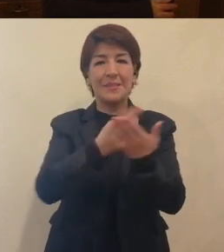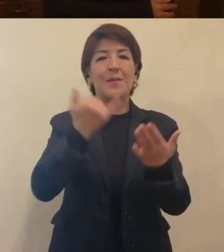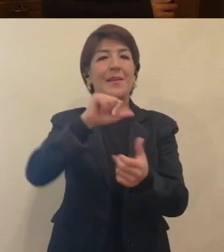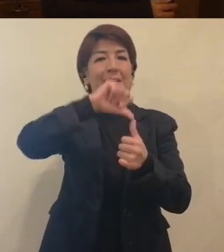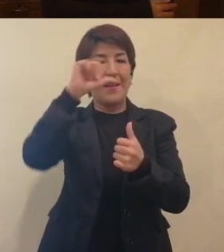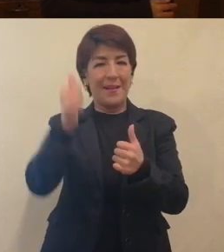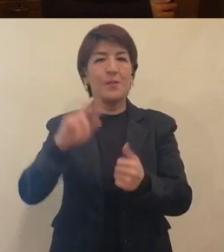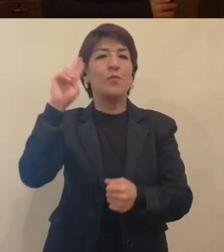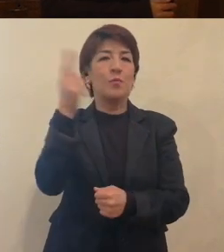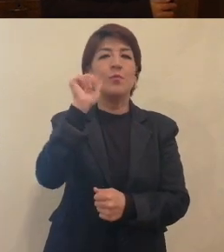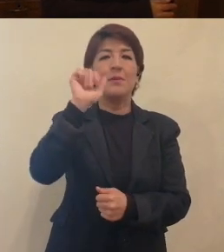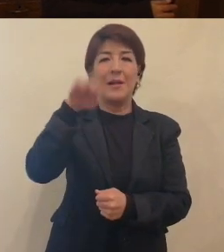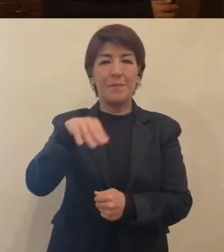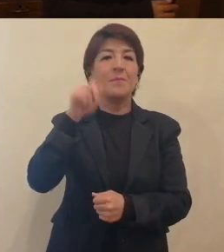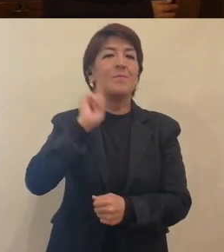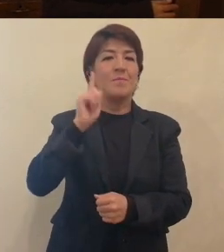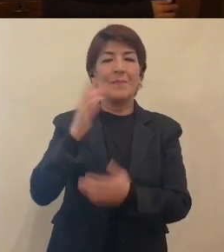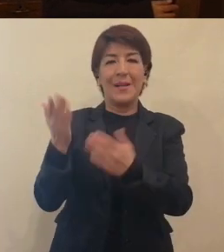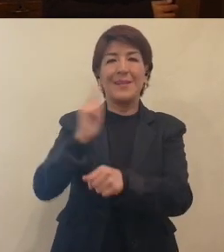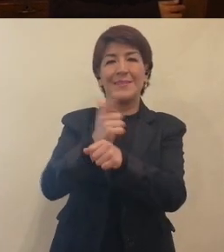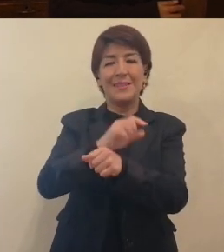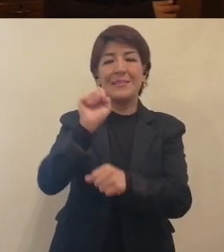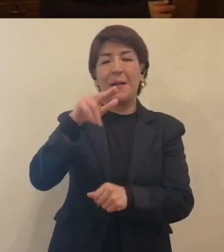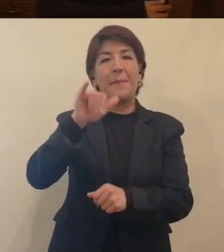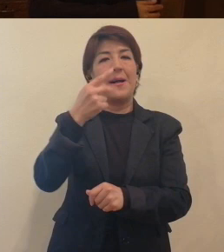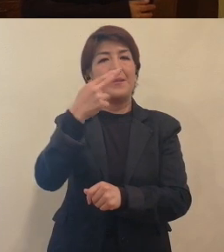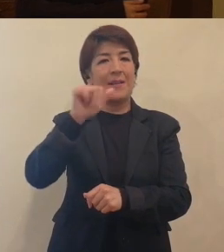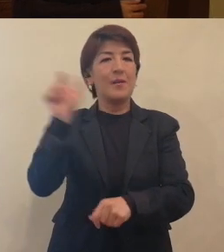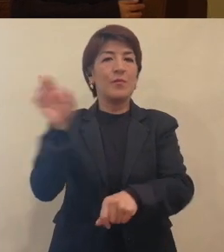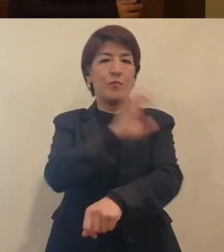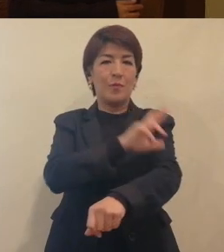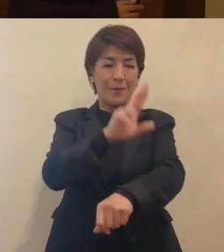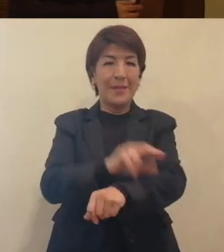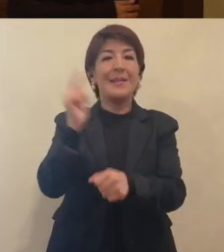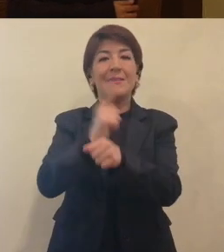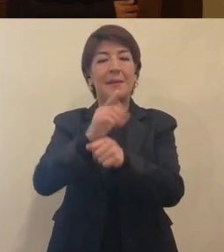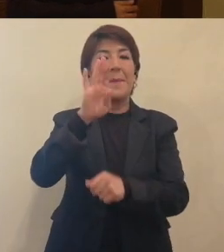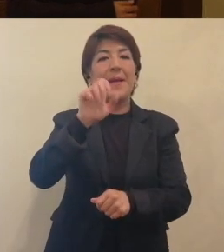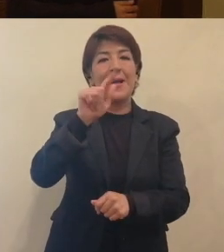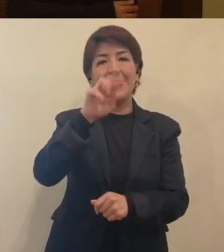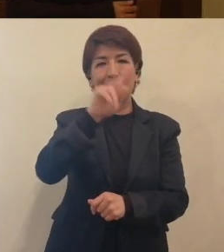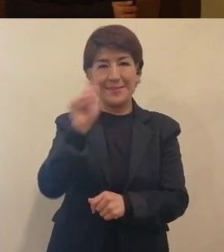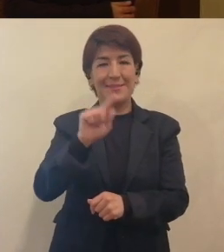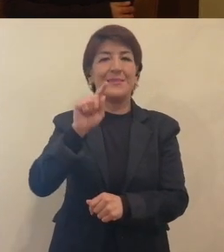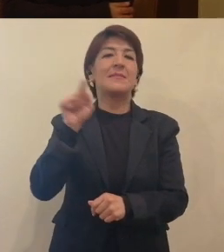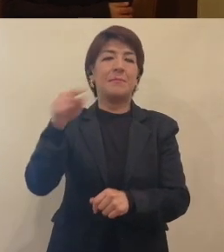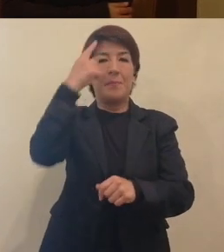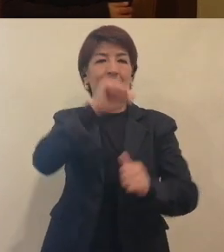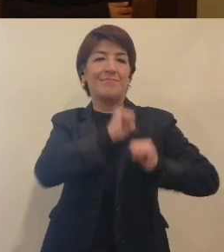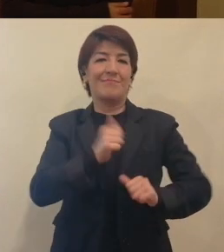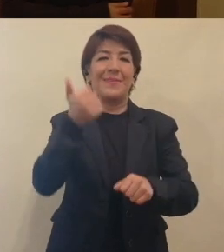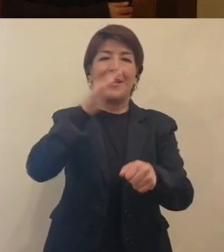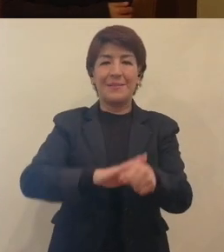licenciada Samantha Riveros, coordinadora de Relaciones Públicas y Proyectos de la Dirección y la licenciada Beatriz Adriana Silvestre Cruz,